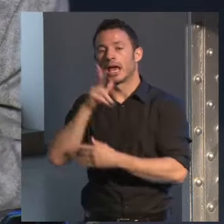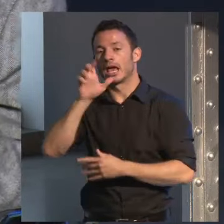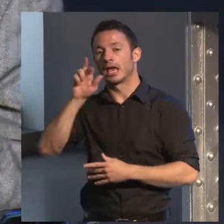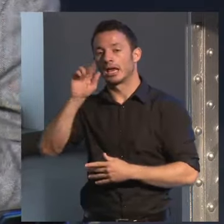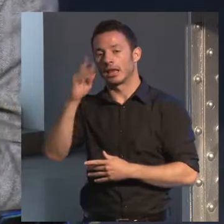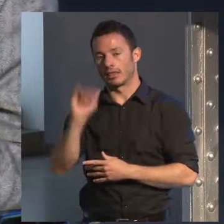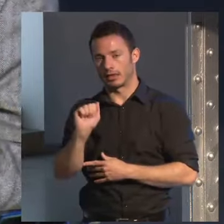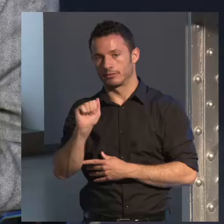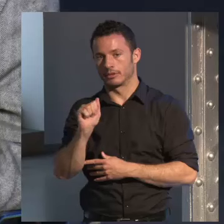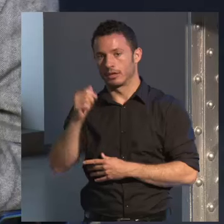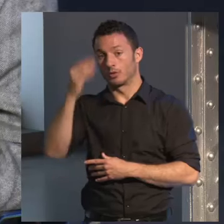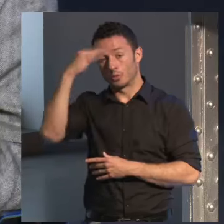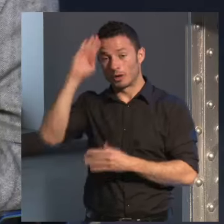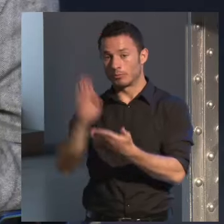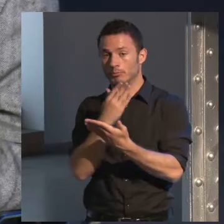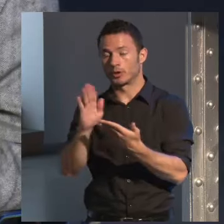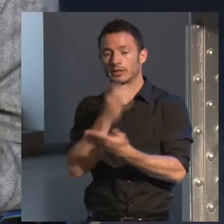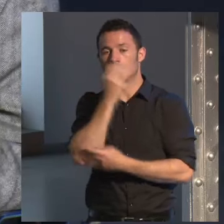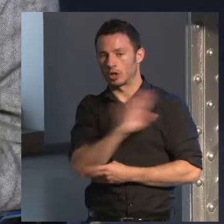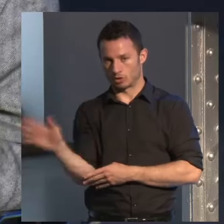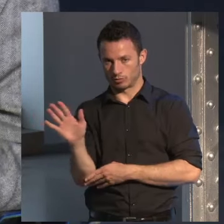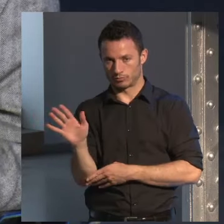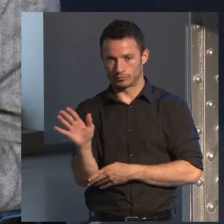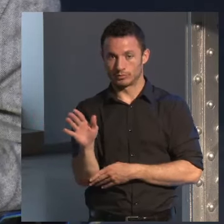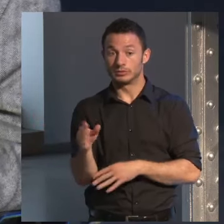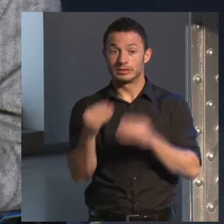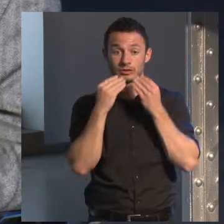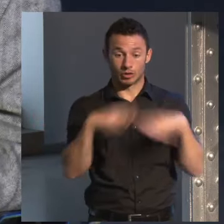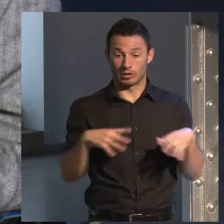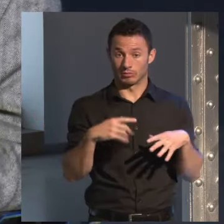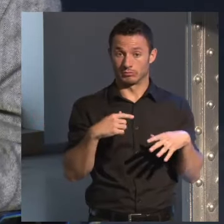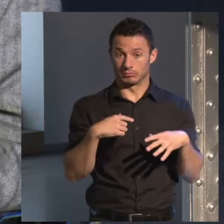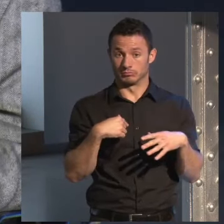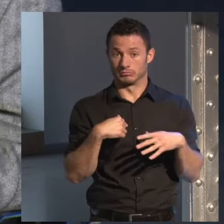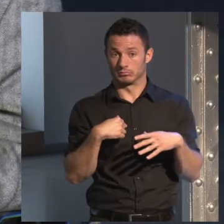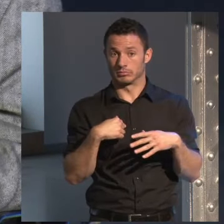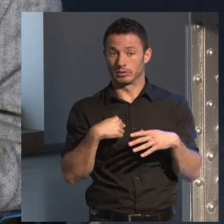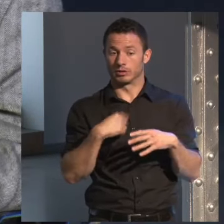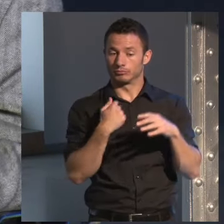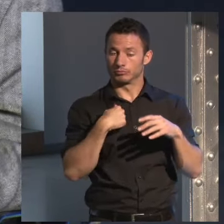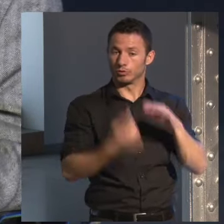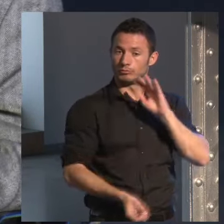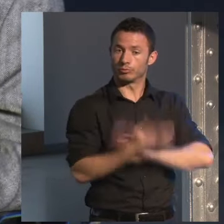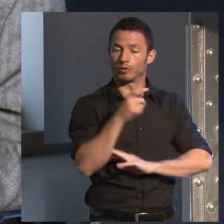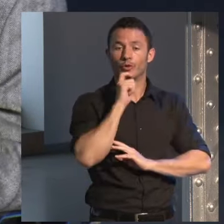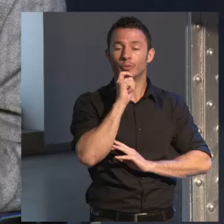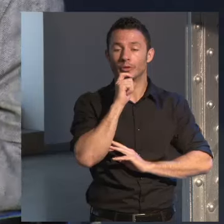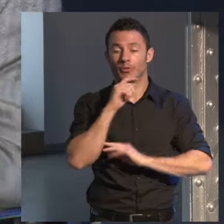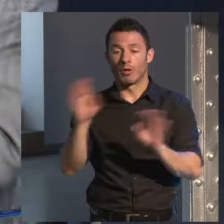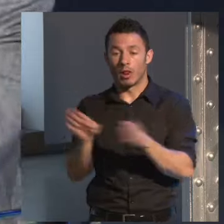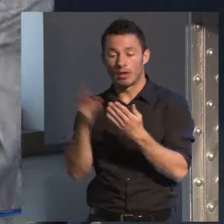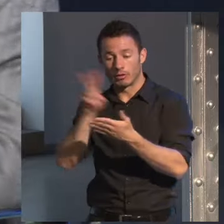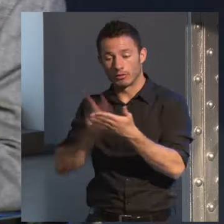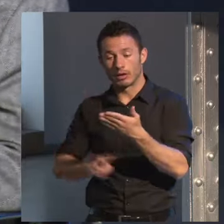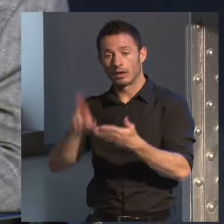que a mí se me ocurrió un día que estoy leyendo nada más y nada menos que un libro de Reinaldo Arena y